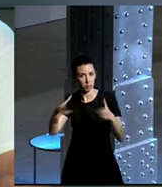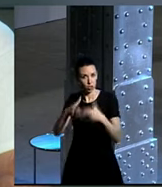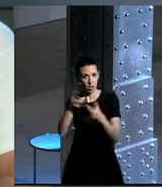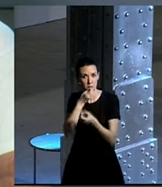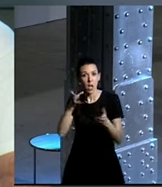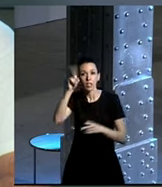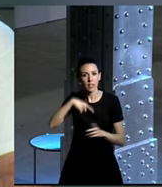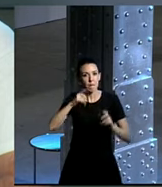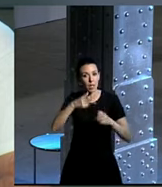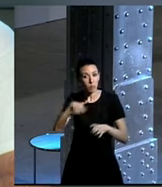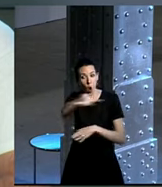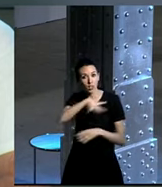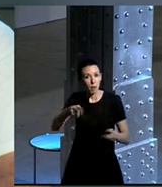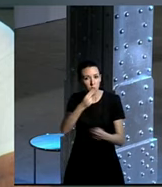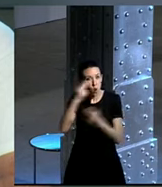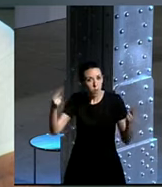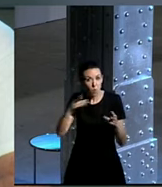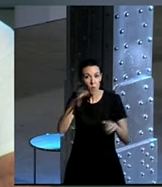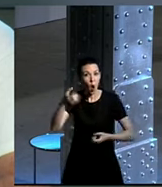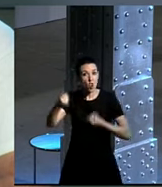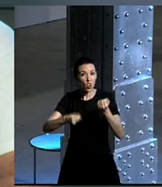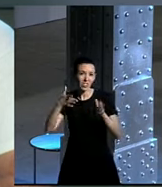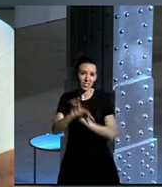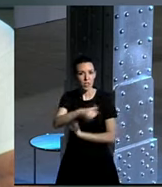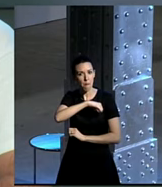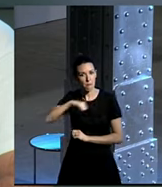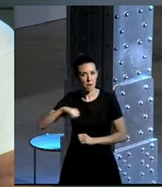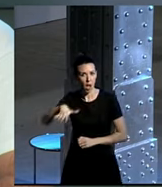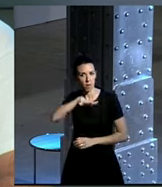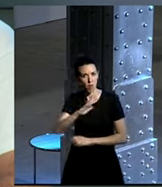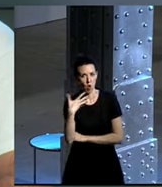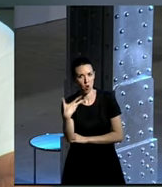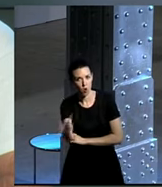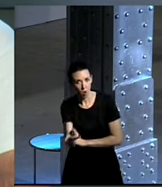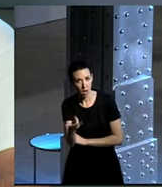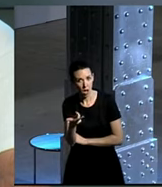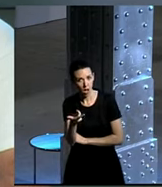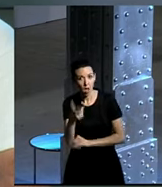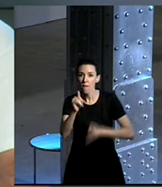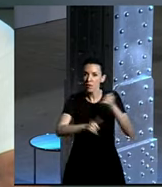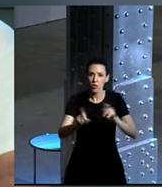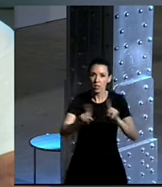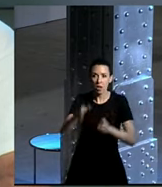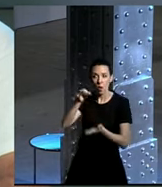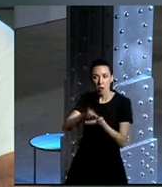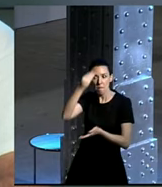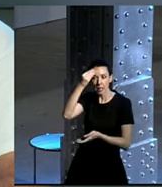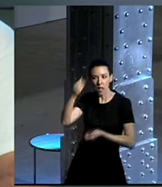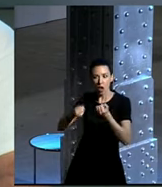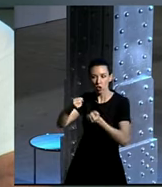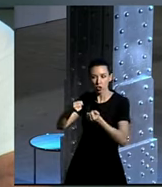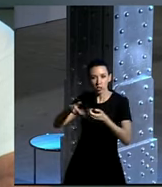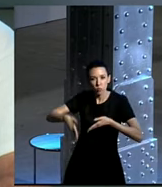convierte en público de verdad, porque el coche privado es privado y nos quita espacio a las personas. Y convierte las ciudades que se pensaron para coches en ciudades